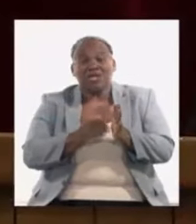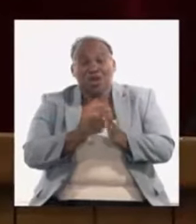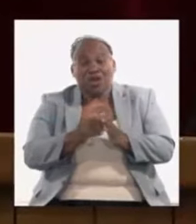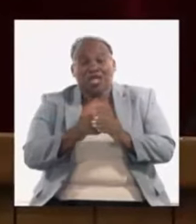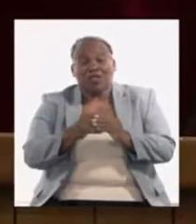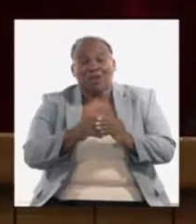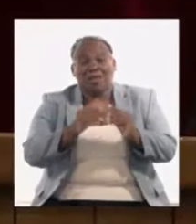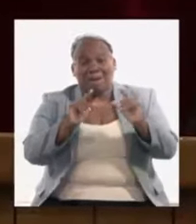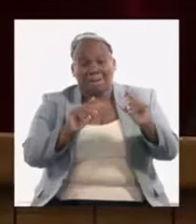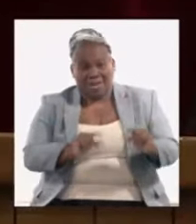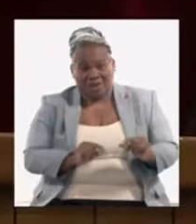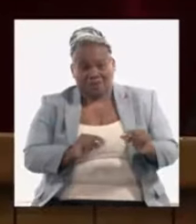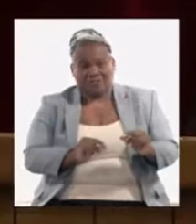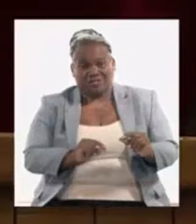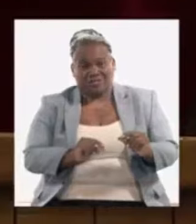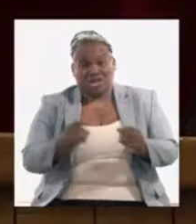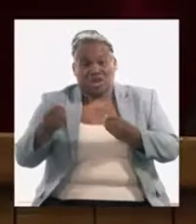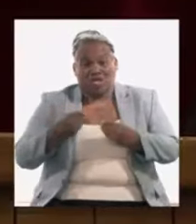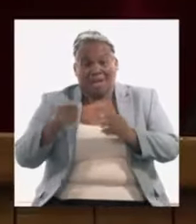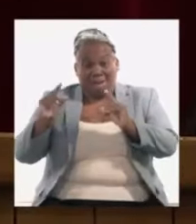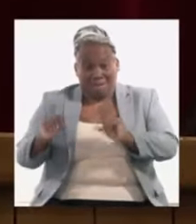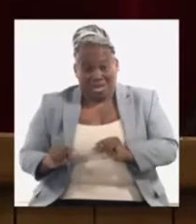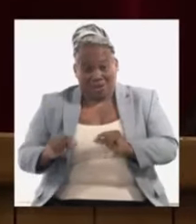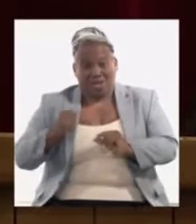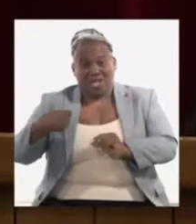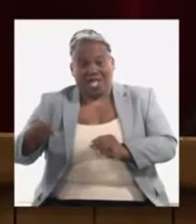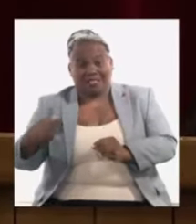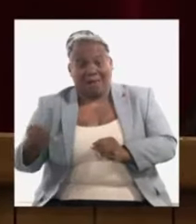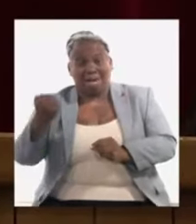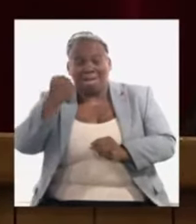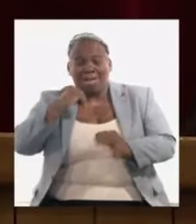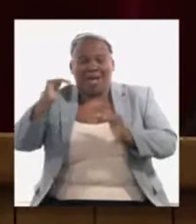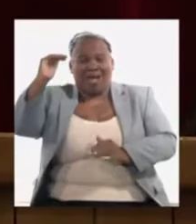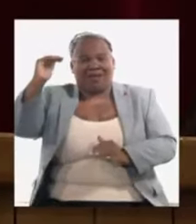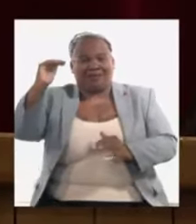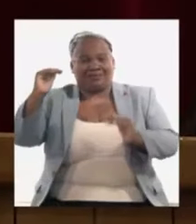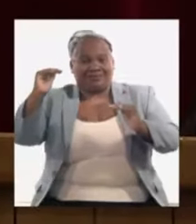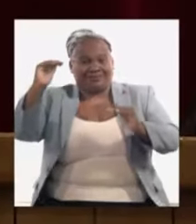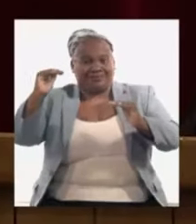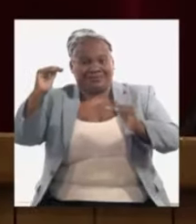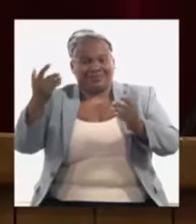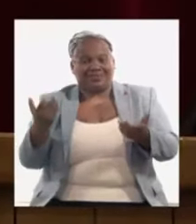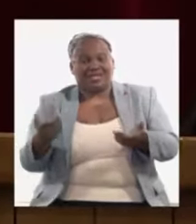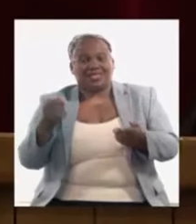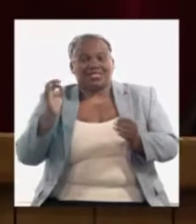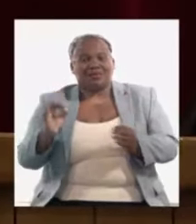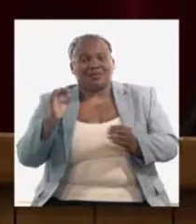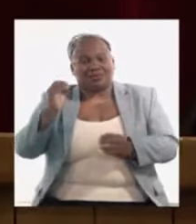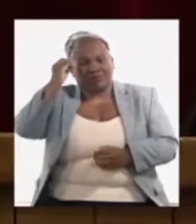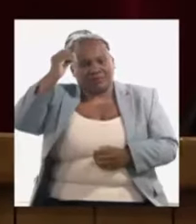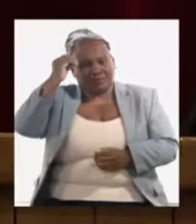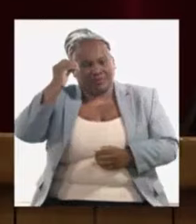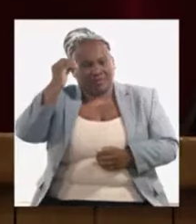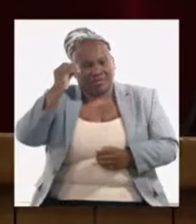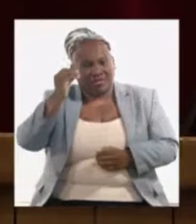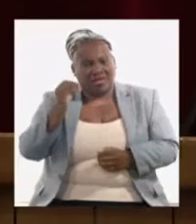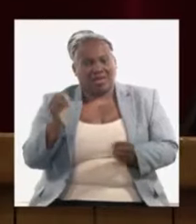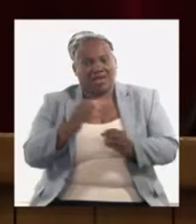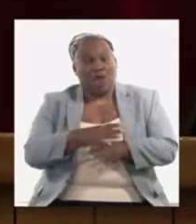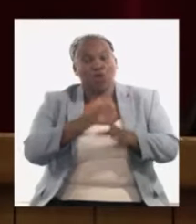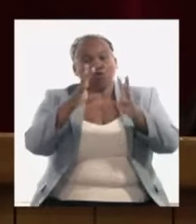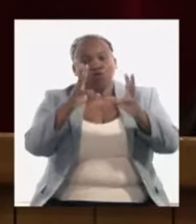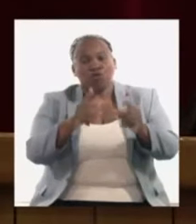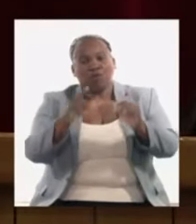cada vez que vamos a sacar cuenta de lo que hay que hacer y las medidas que tenemos que implementar y cómo avanzar en la economía hay que tener claros los números